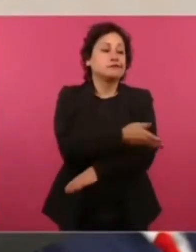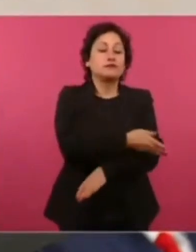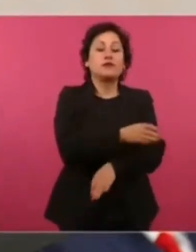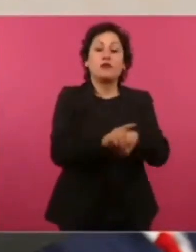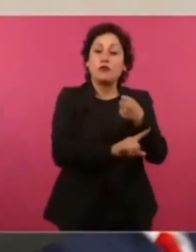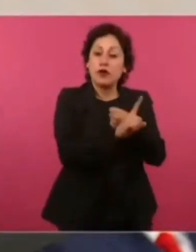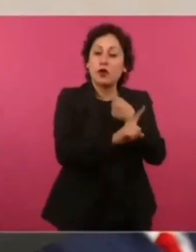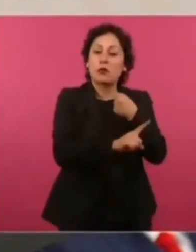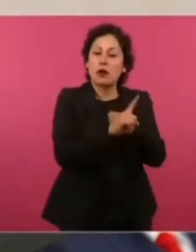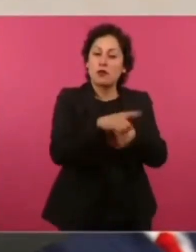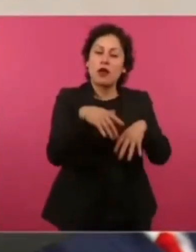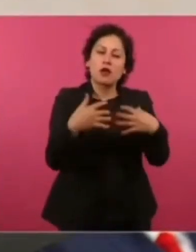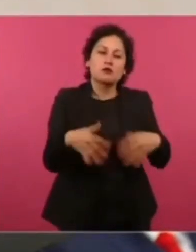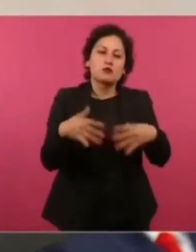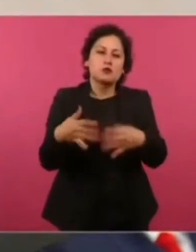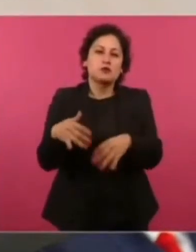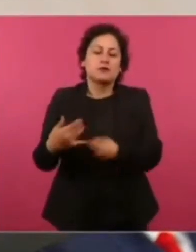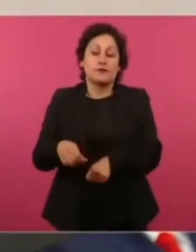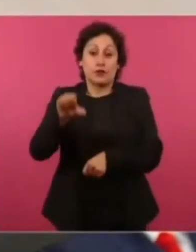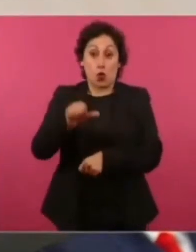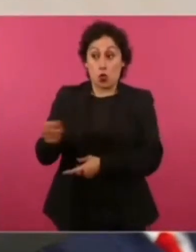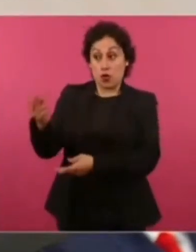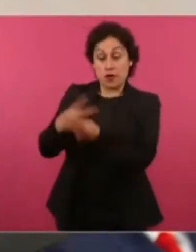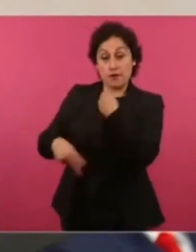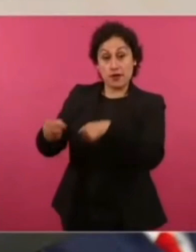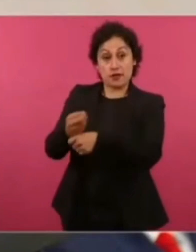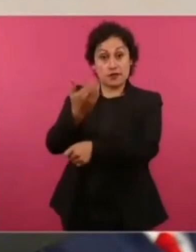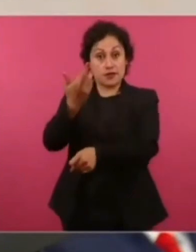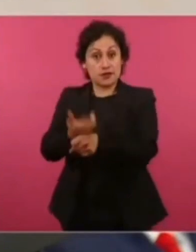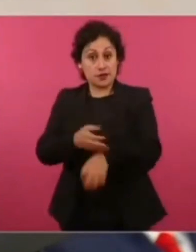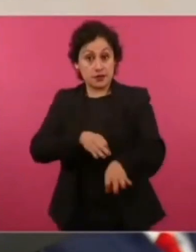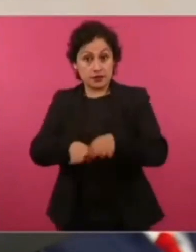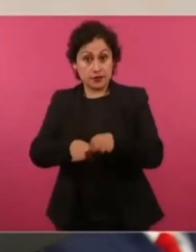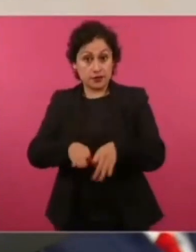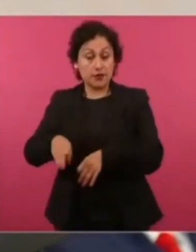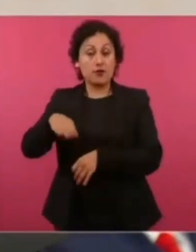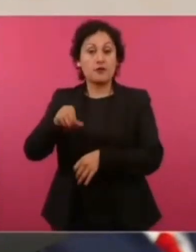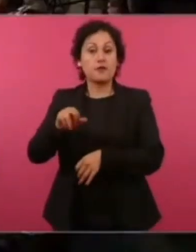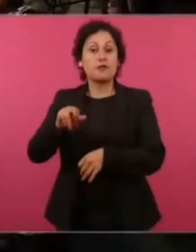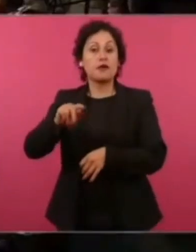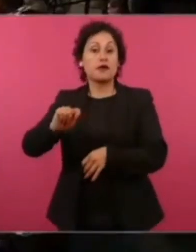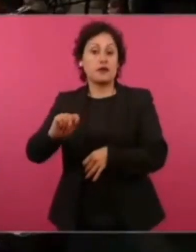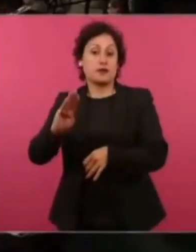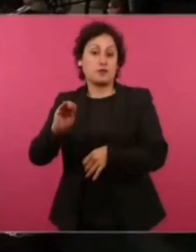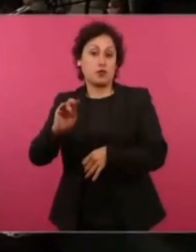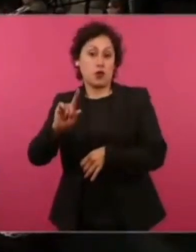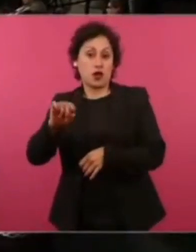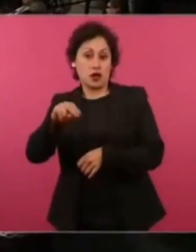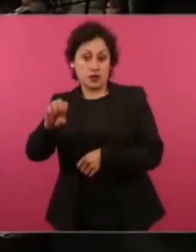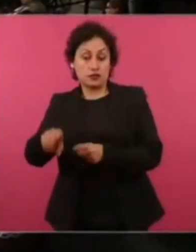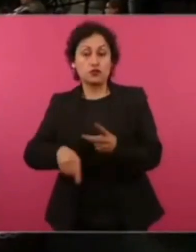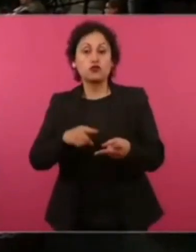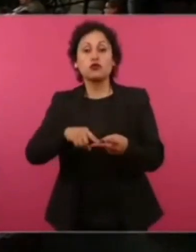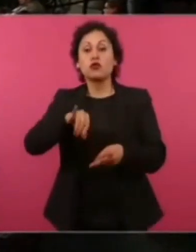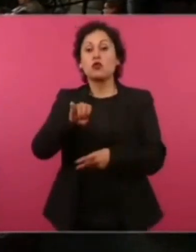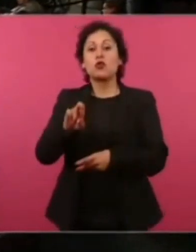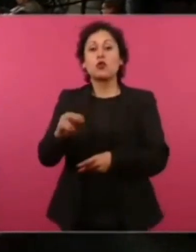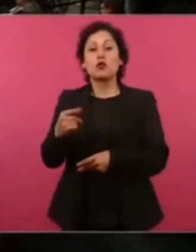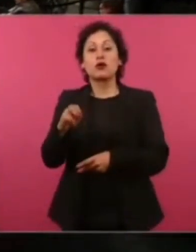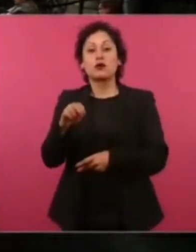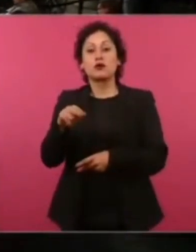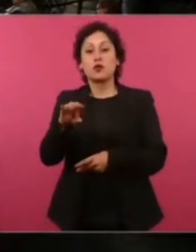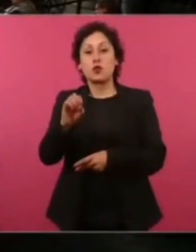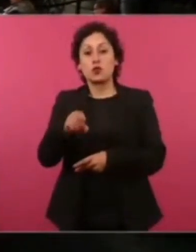de hoy nos acompaña el secretario del Trabajo, Marat Bolaños, está también Jorge Nuño,